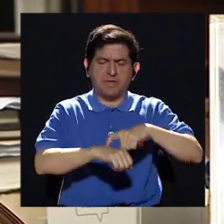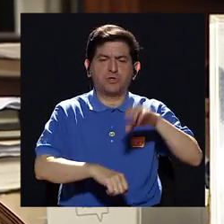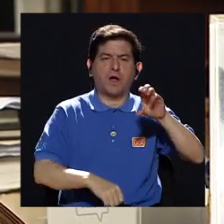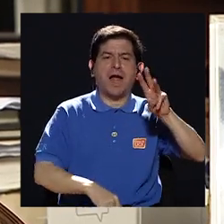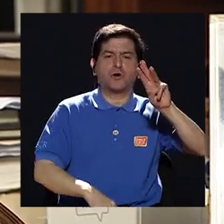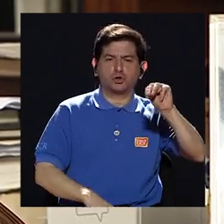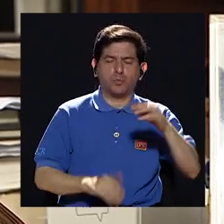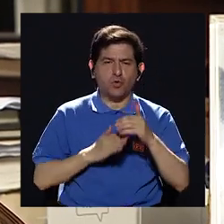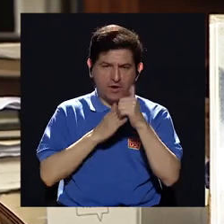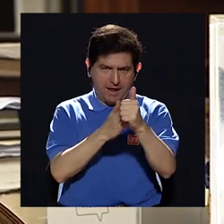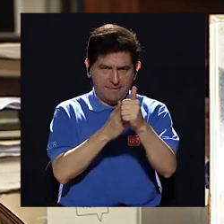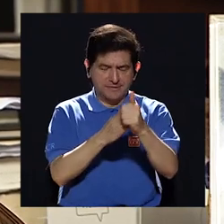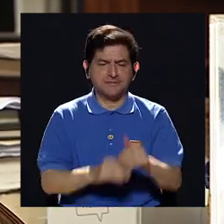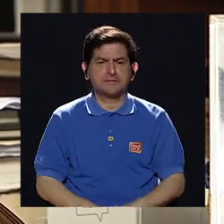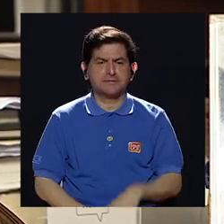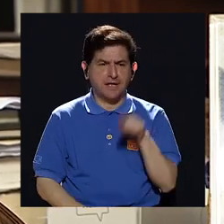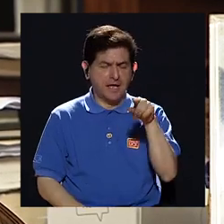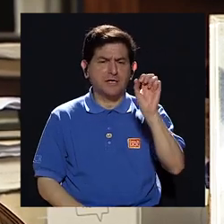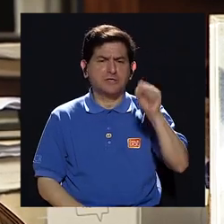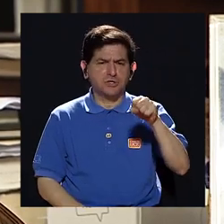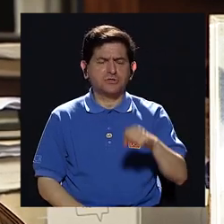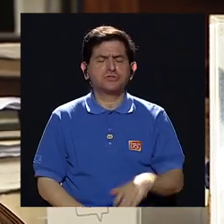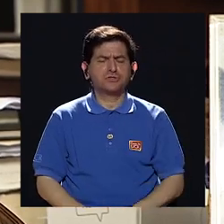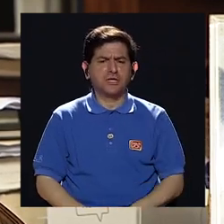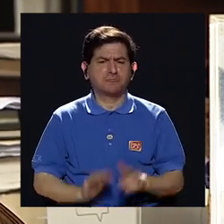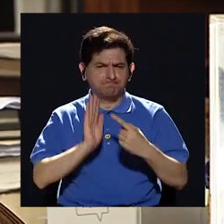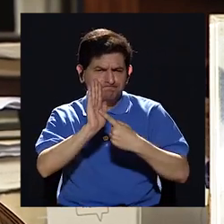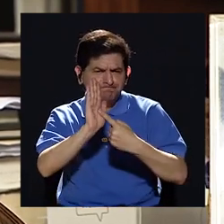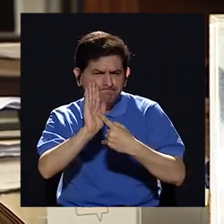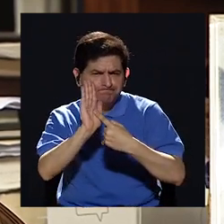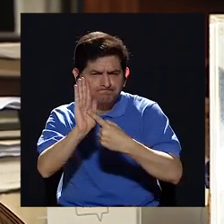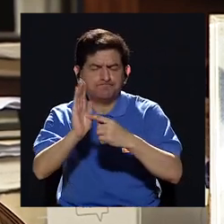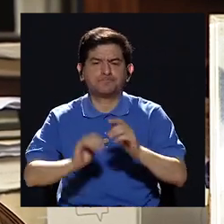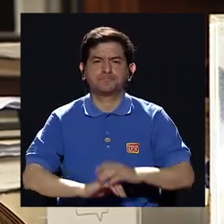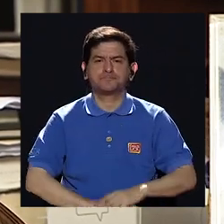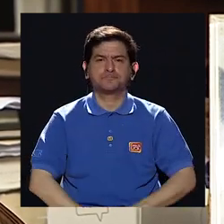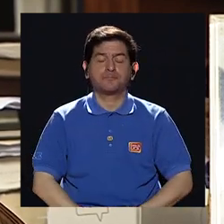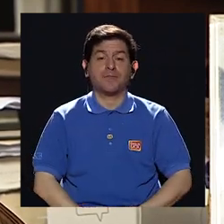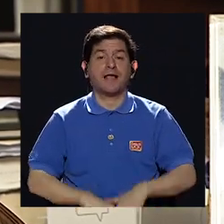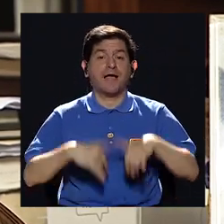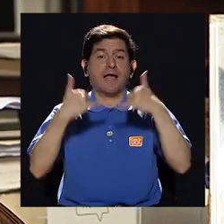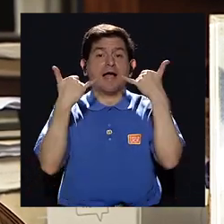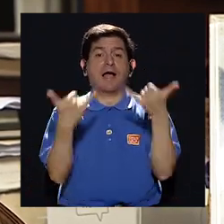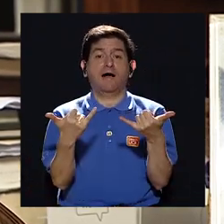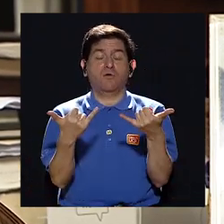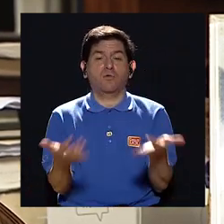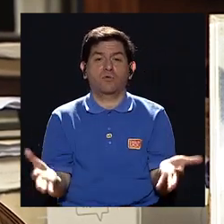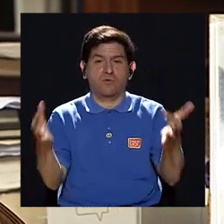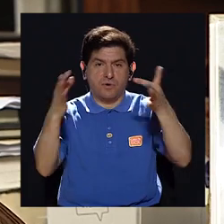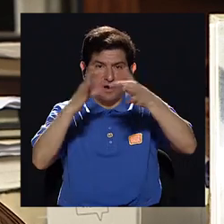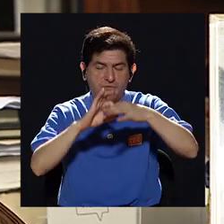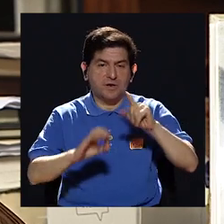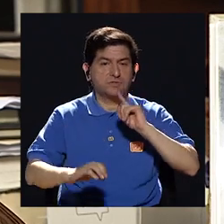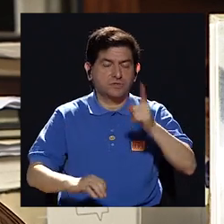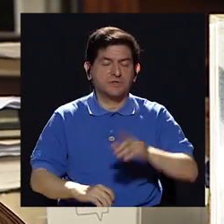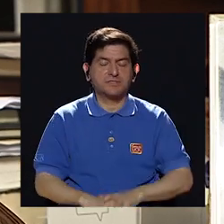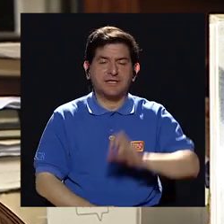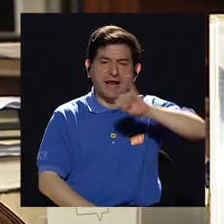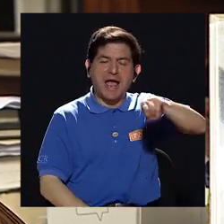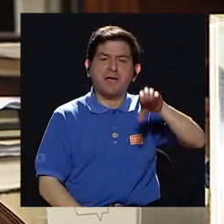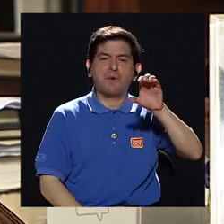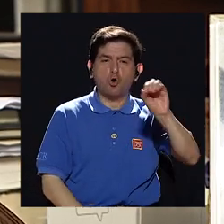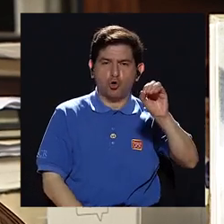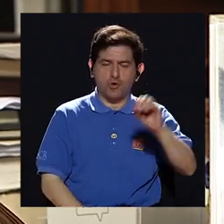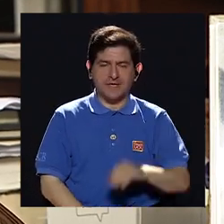Morales una presencia un poco más importante y ahora a propósito de lo que planteaba don Jaime